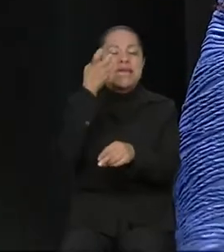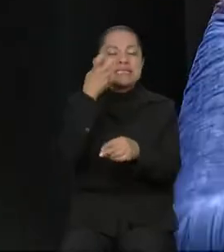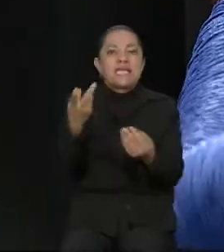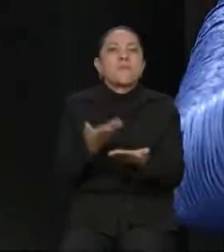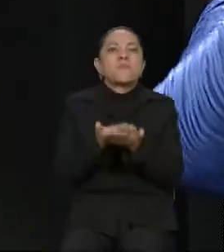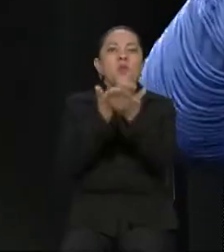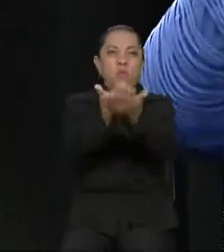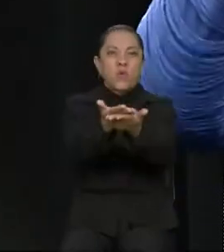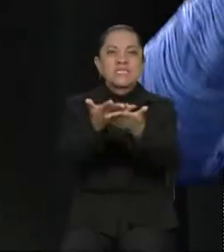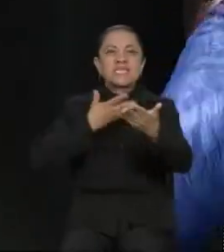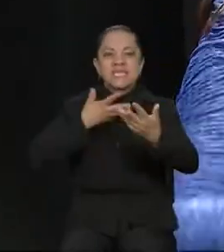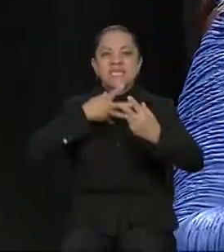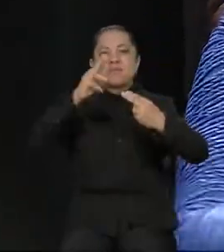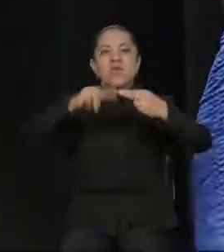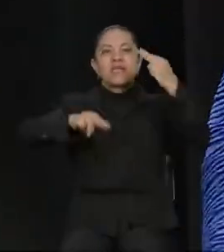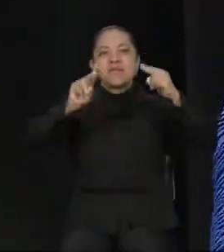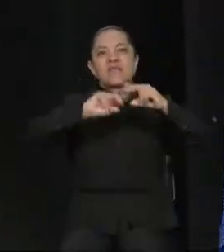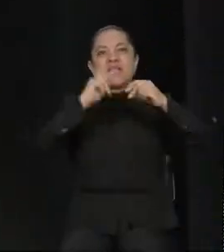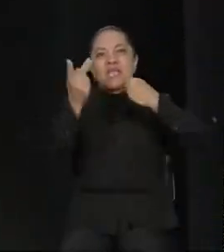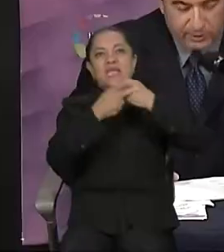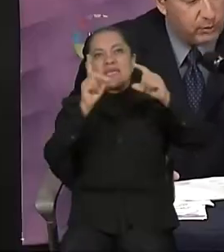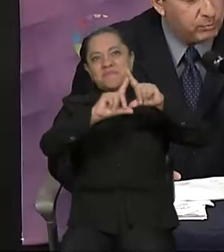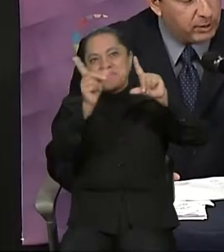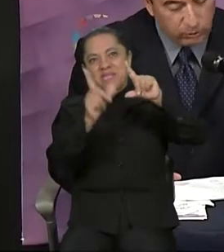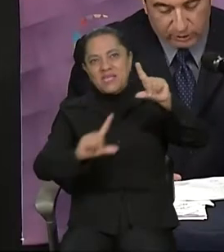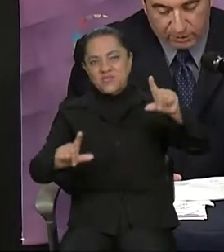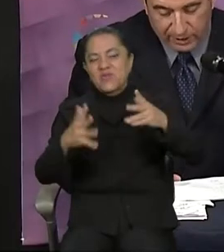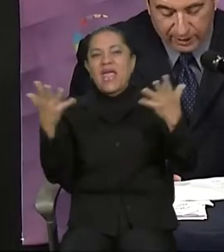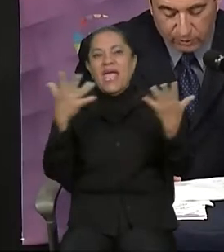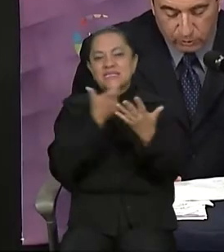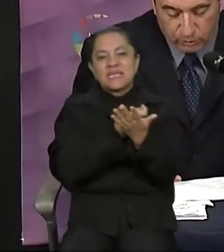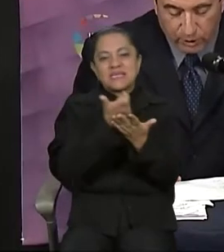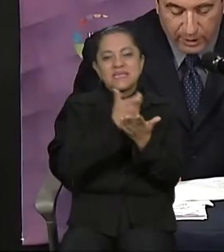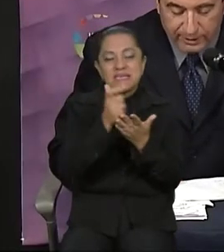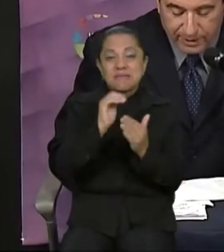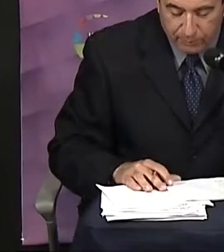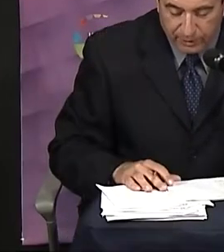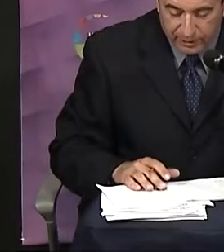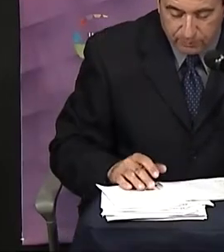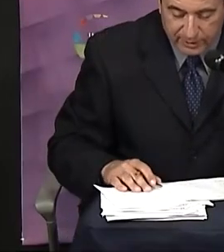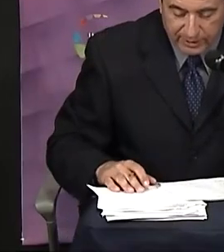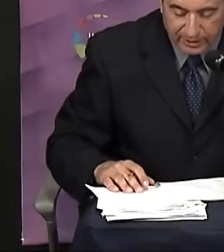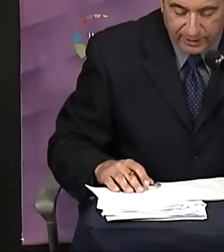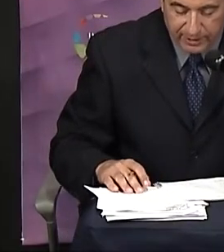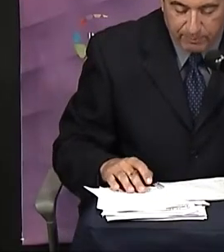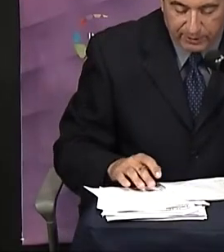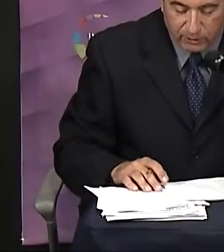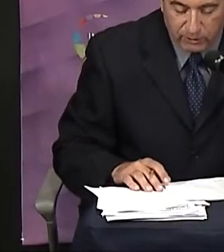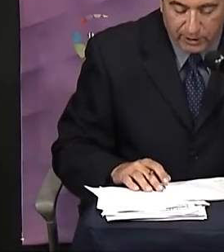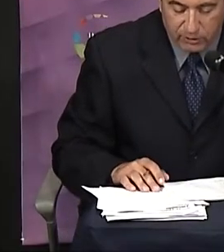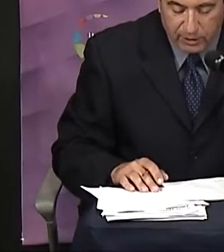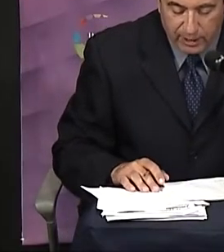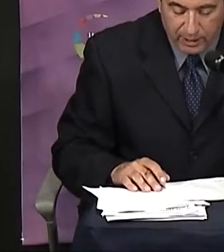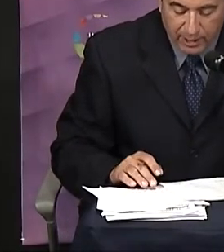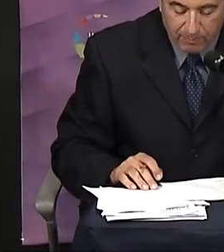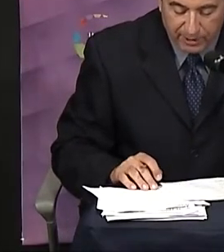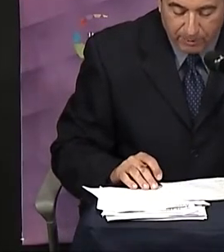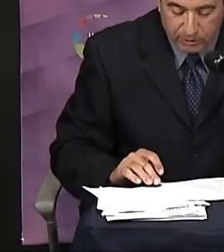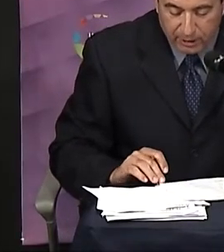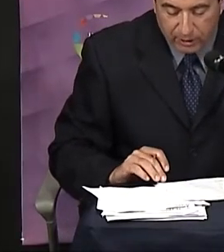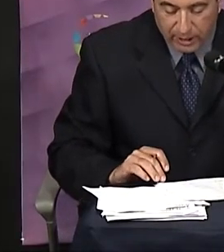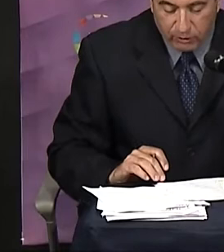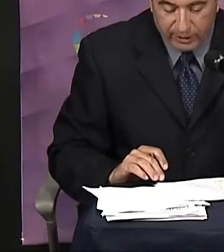nacional. Hacerlo gradual. su candidata. Disculpen usted un minuto. Terminado su tiempo de respuesta y del Partido Acción Nacional,